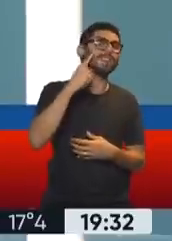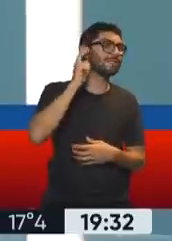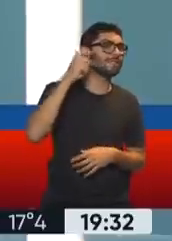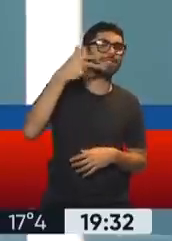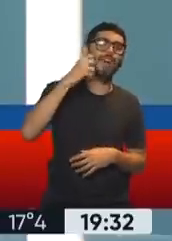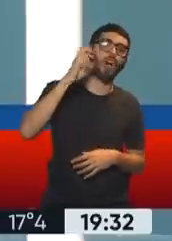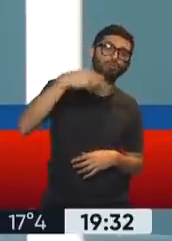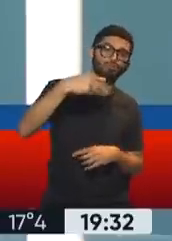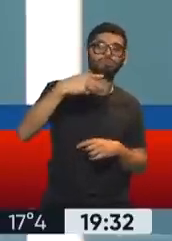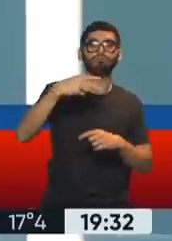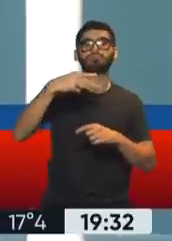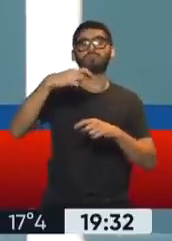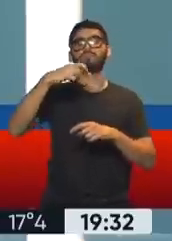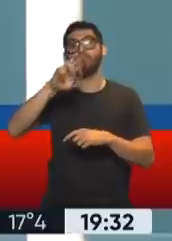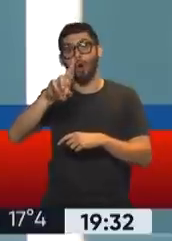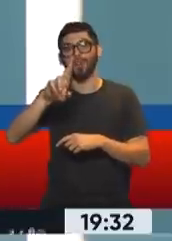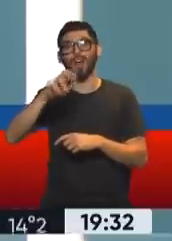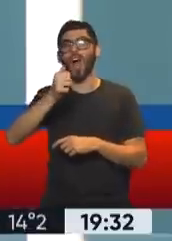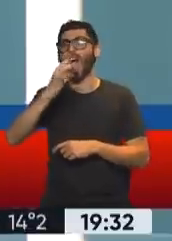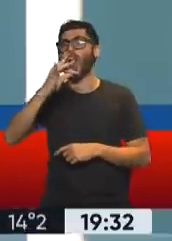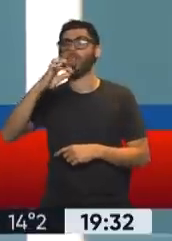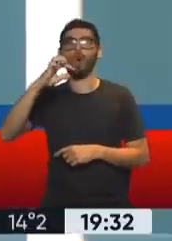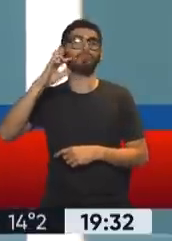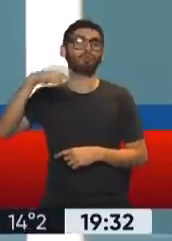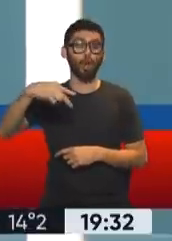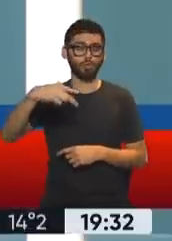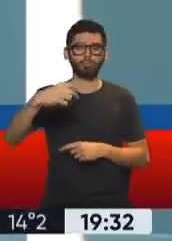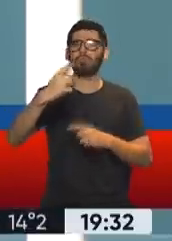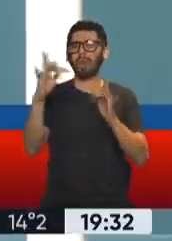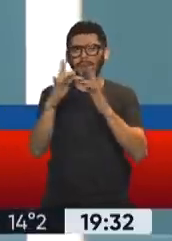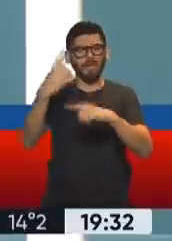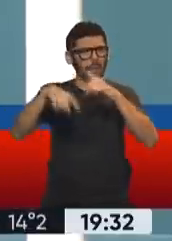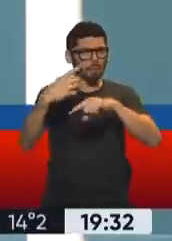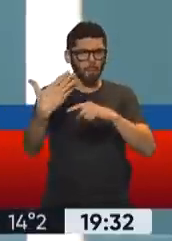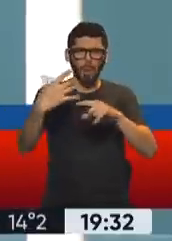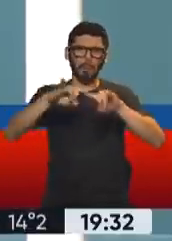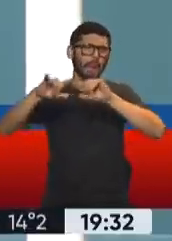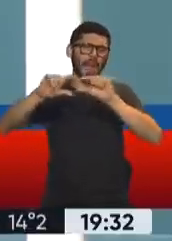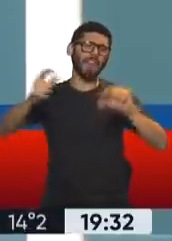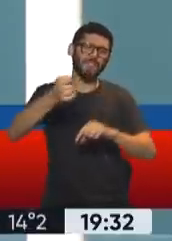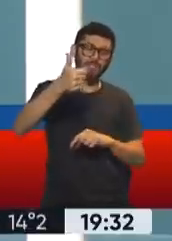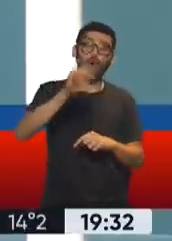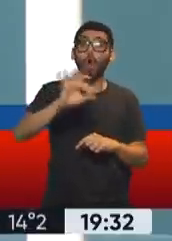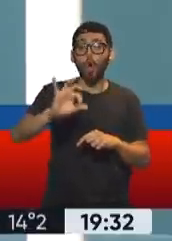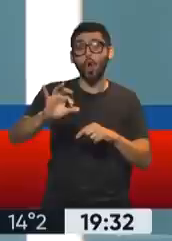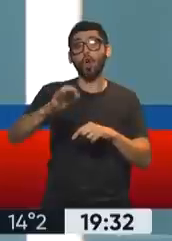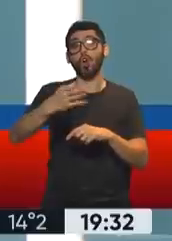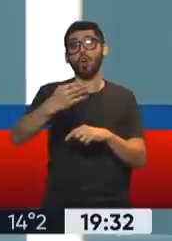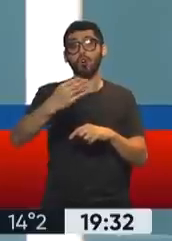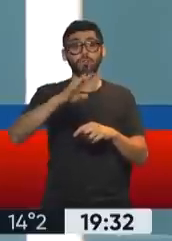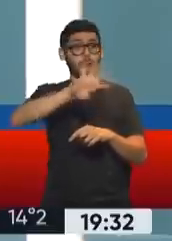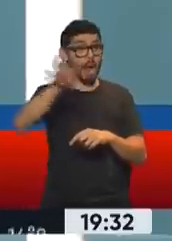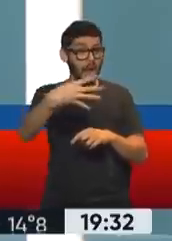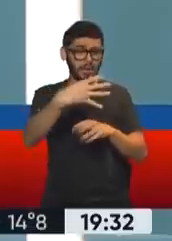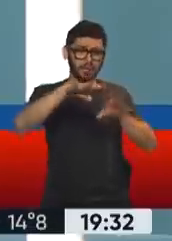lo puedo hacer por atención virtual, obviamente, en nuestra página es bien fácil de hacerlo, y si no, obviamente la vamos a estar esperando en